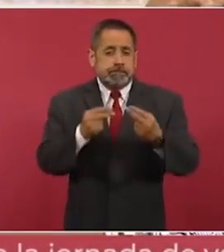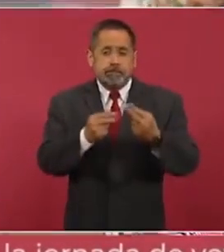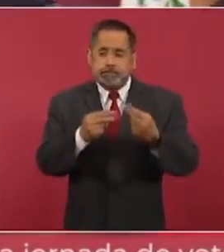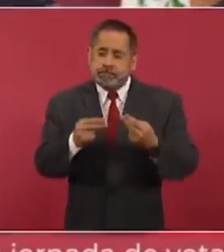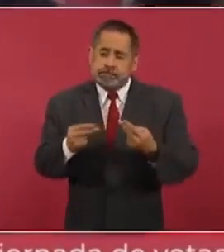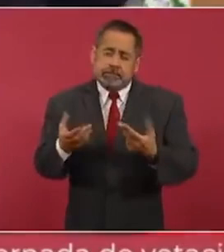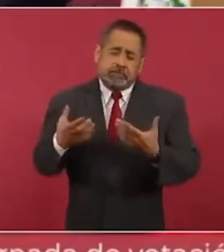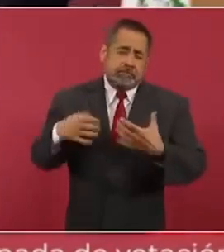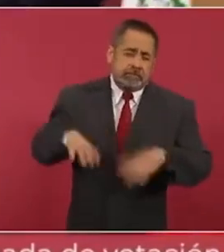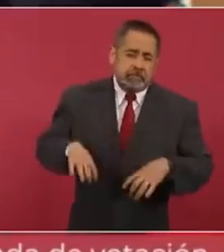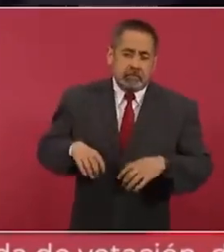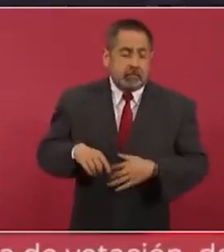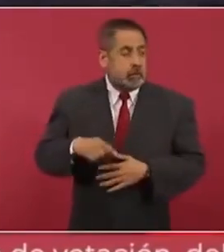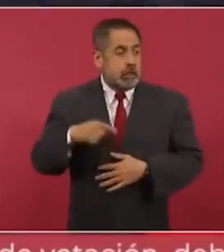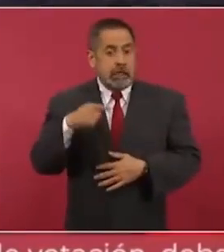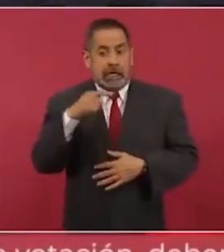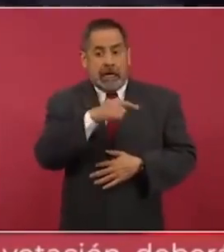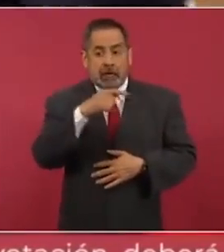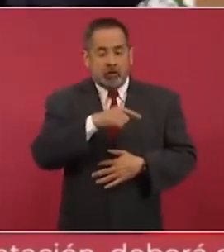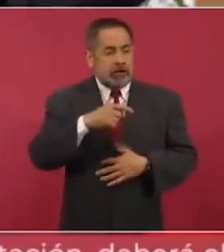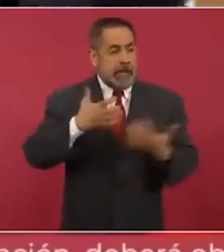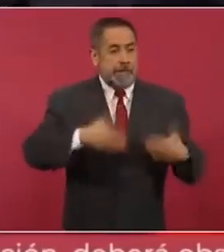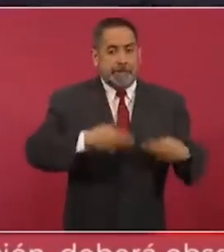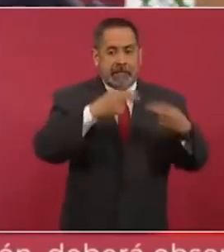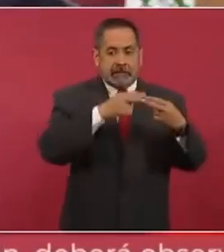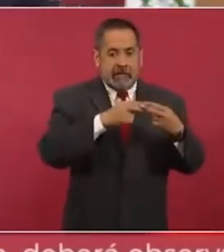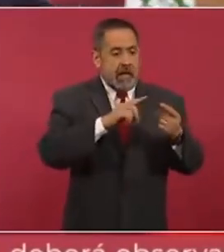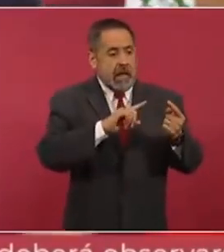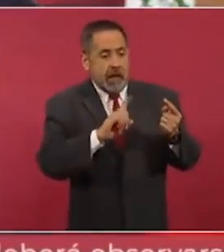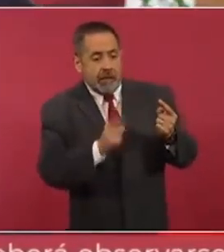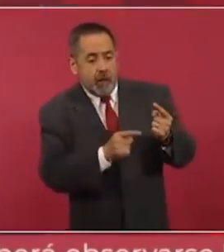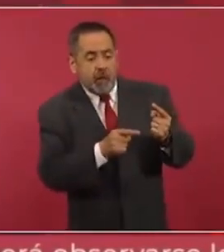tenían sus medios de comunicación o tienen